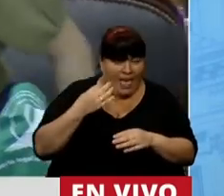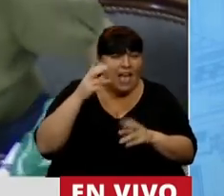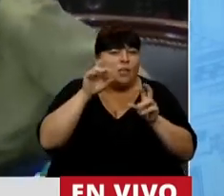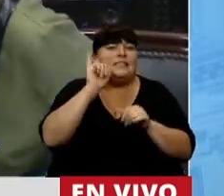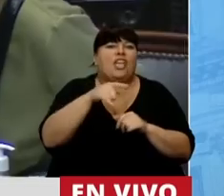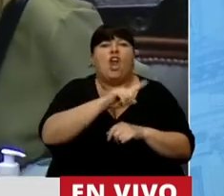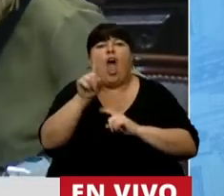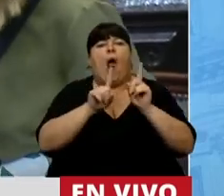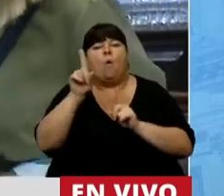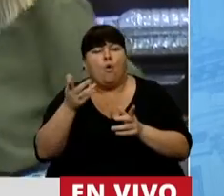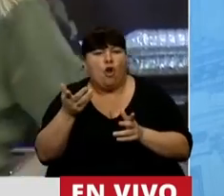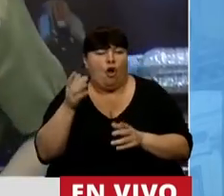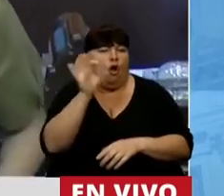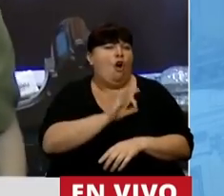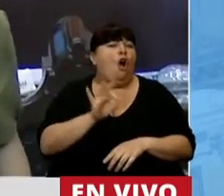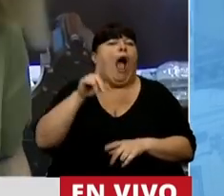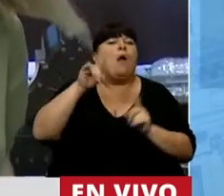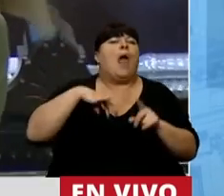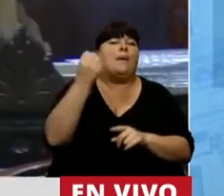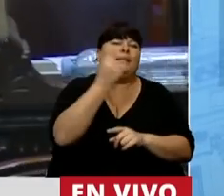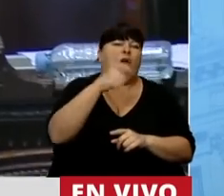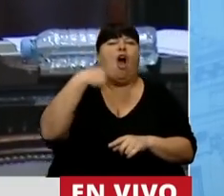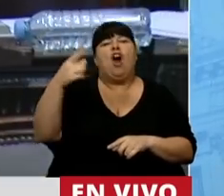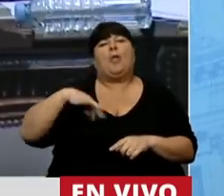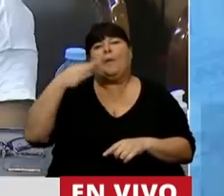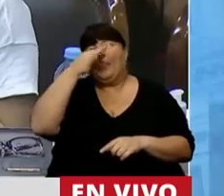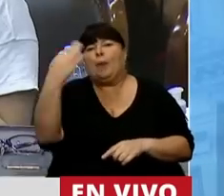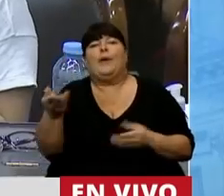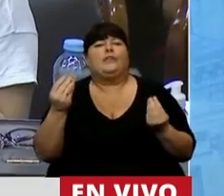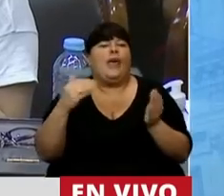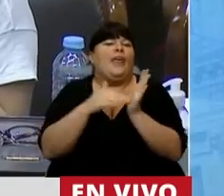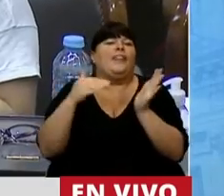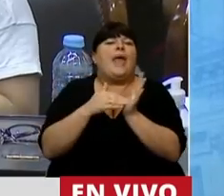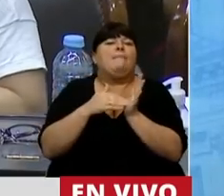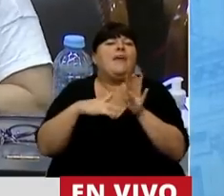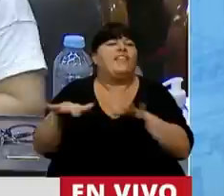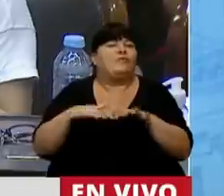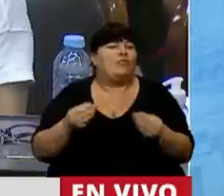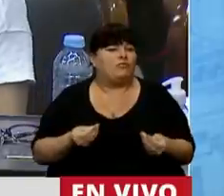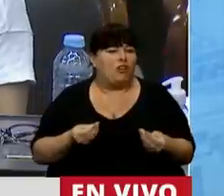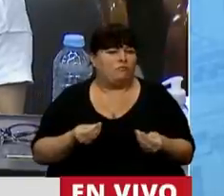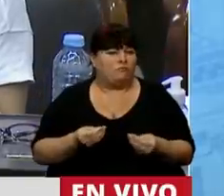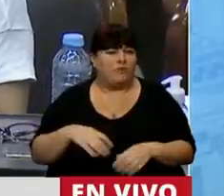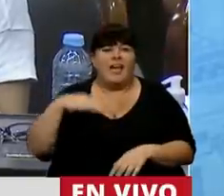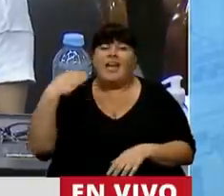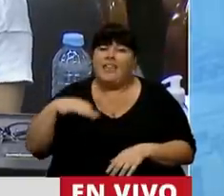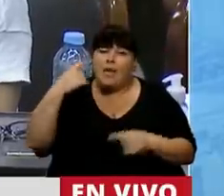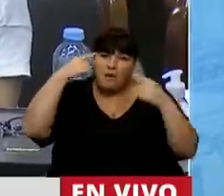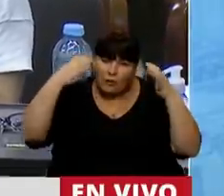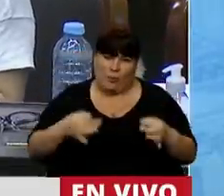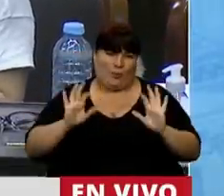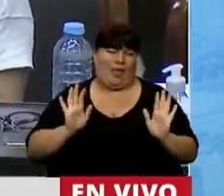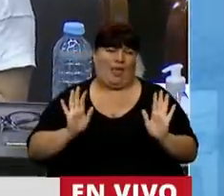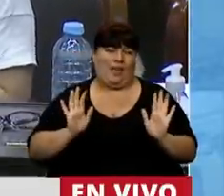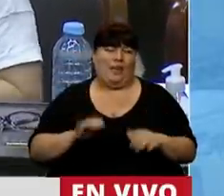cuestión selectiva, o acaso hay vidas que importan y vidas que no importan dependiendo del contexto. Tenemos que ser coherentes,